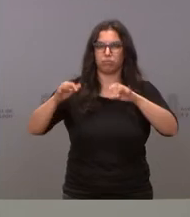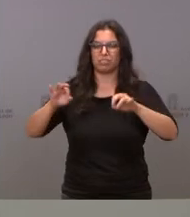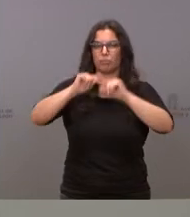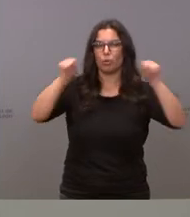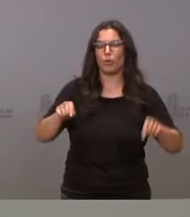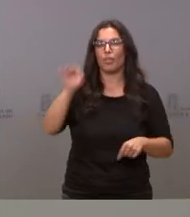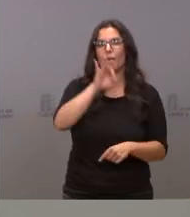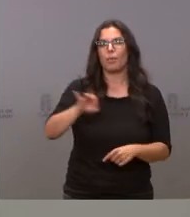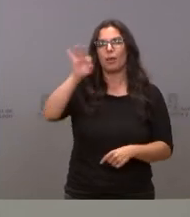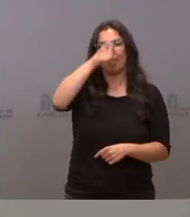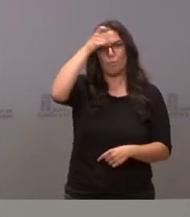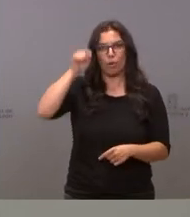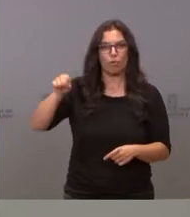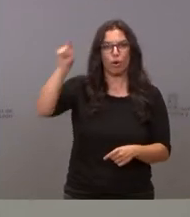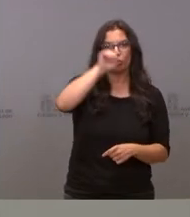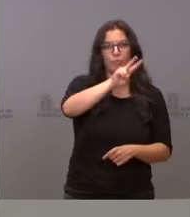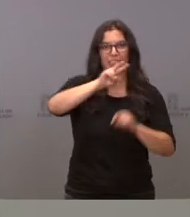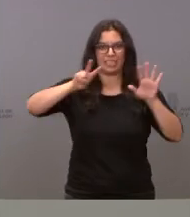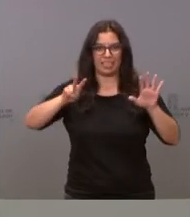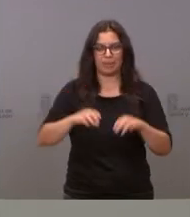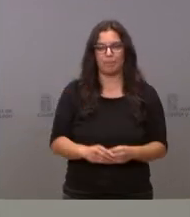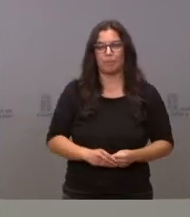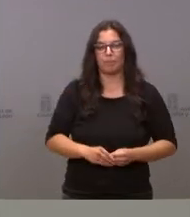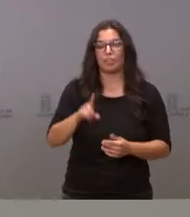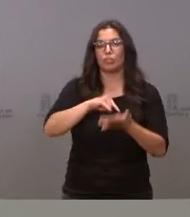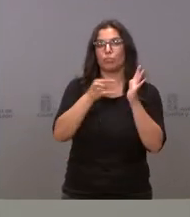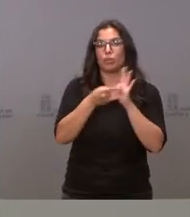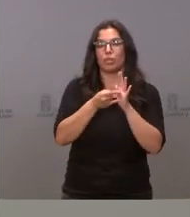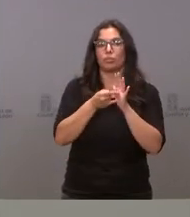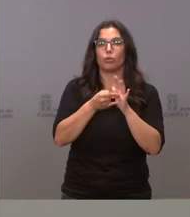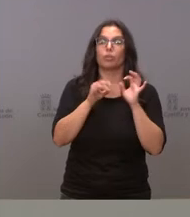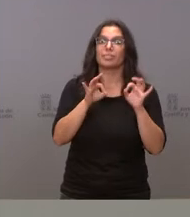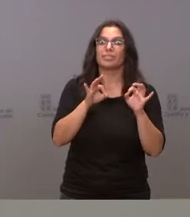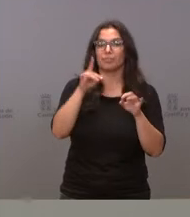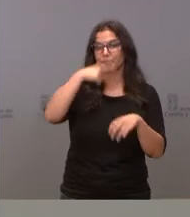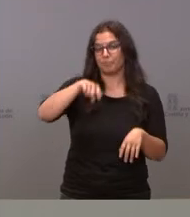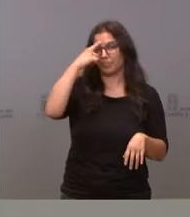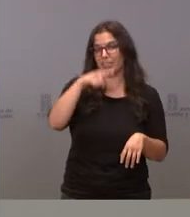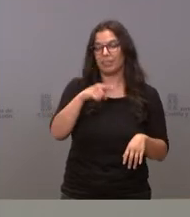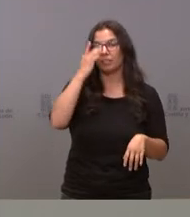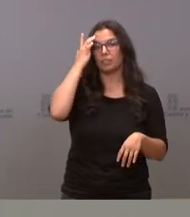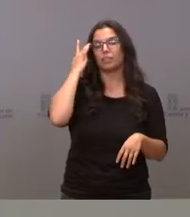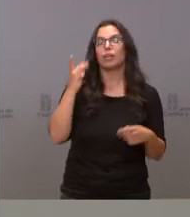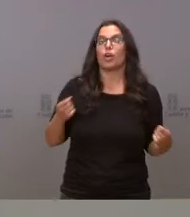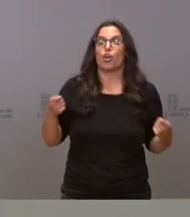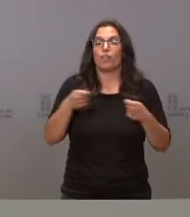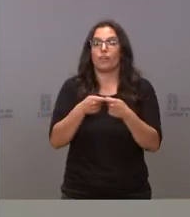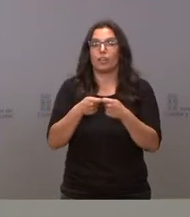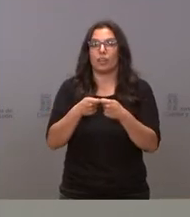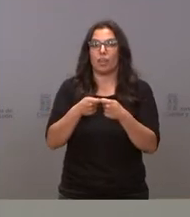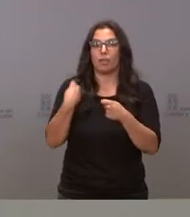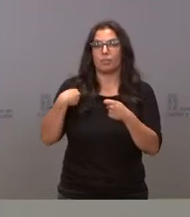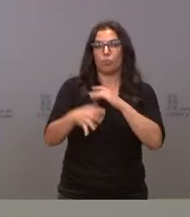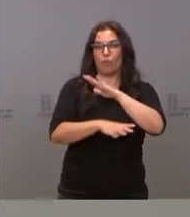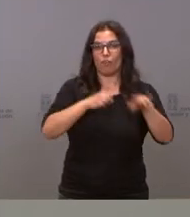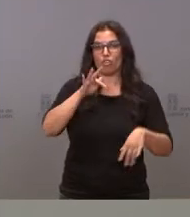ubicadas en 27 municipios de dicha provincia. Es un proyecto, como ustedes saben, cofinanciado por el FEDER